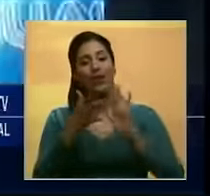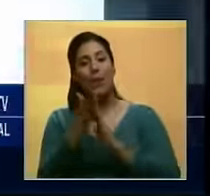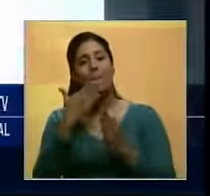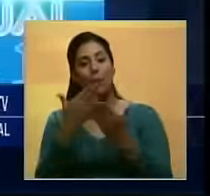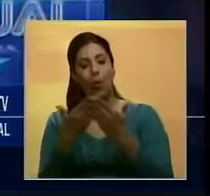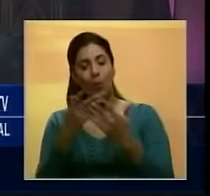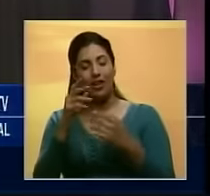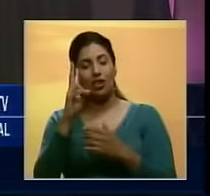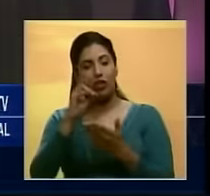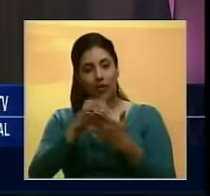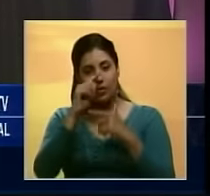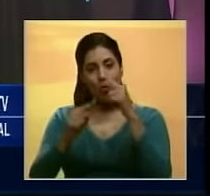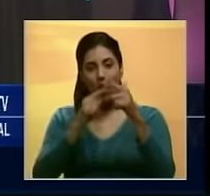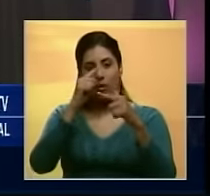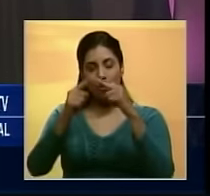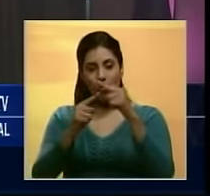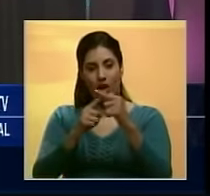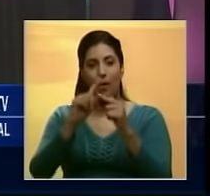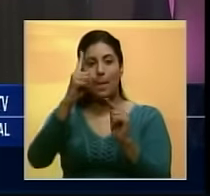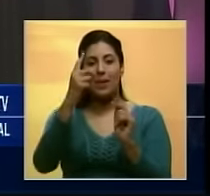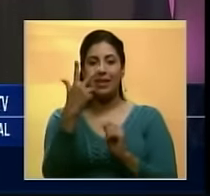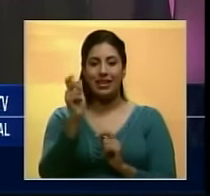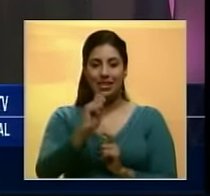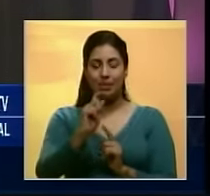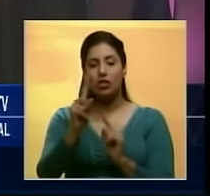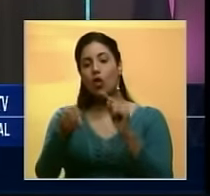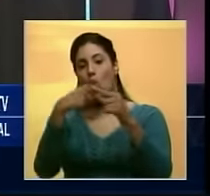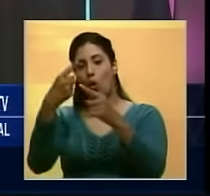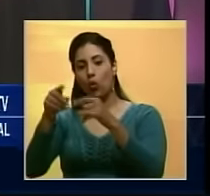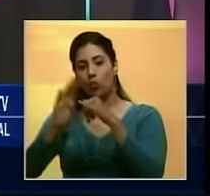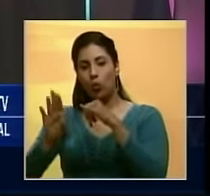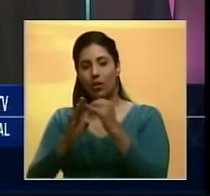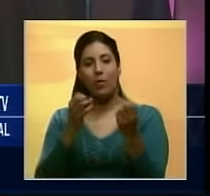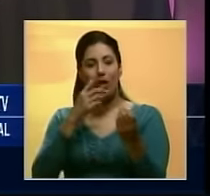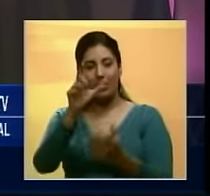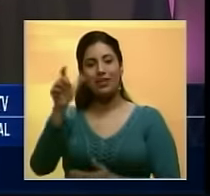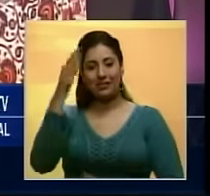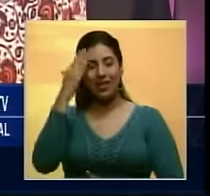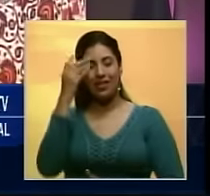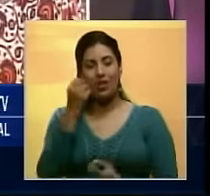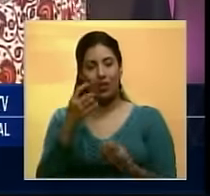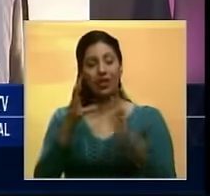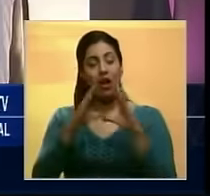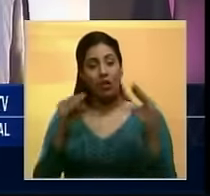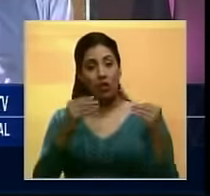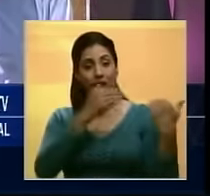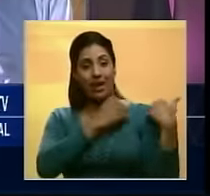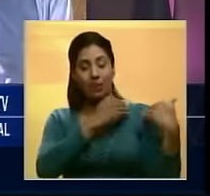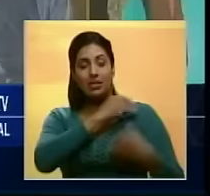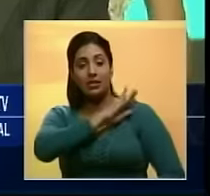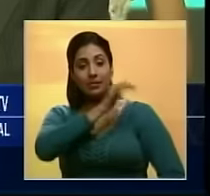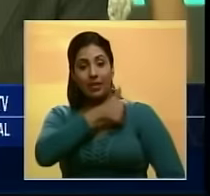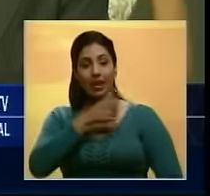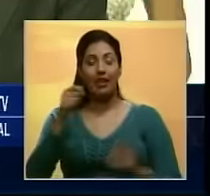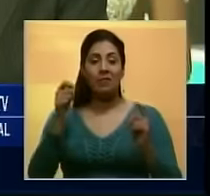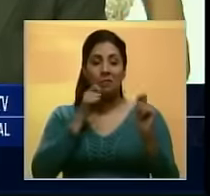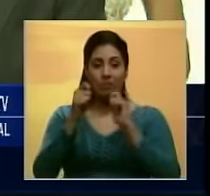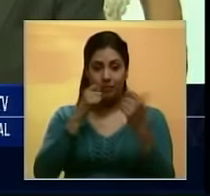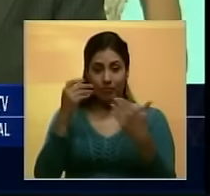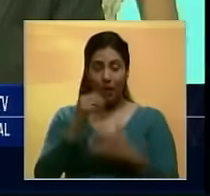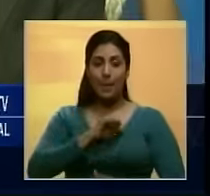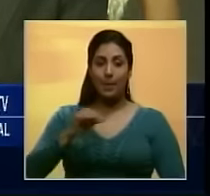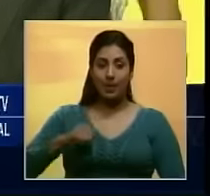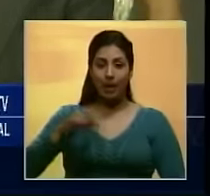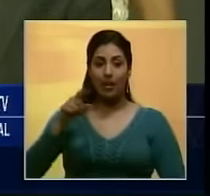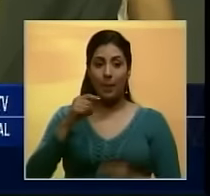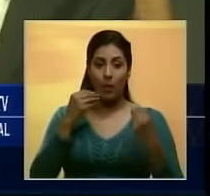hacer esta gala dos veces al año, una en el primer trimestre y otra en el último. Durante el evento representantes de la directiva, tanto de medios públicos